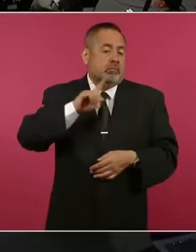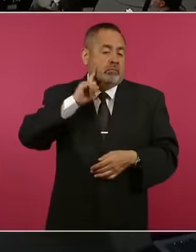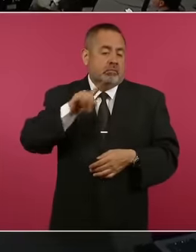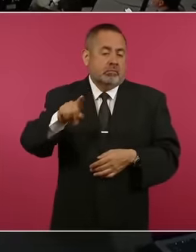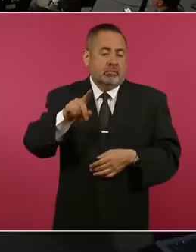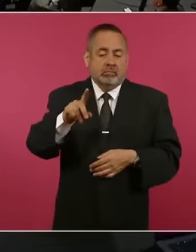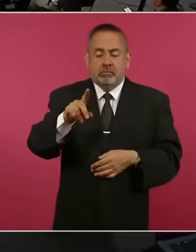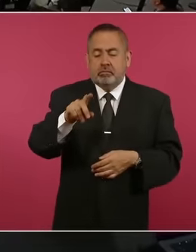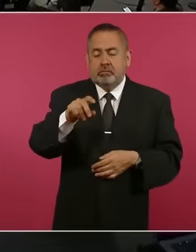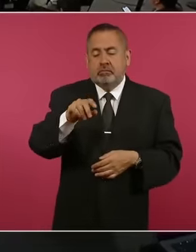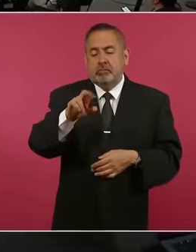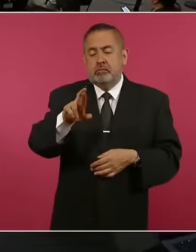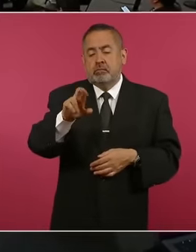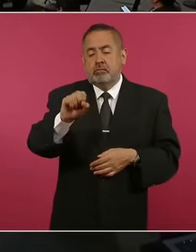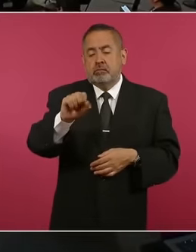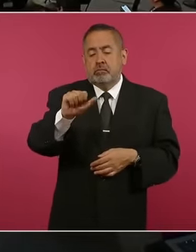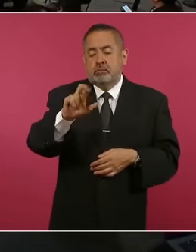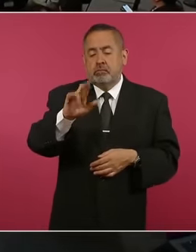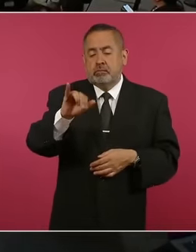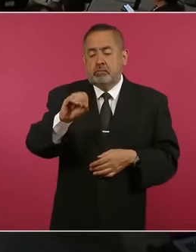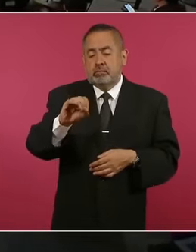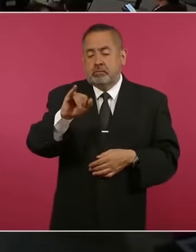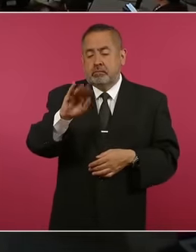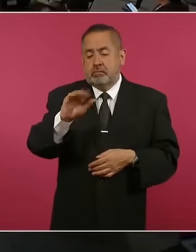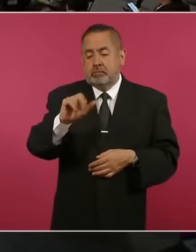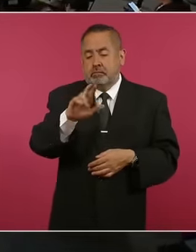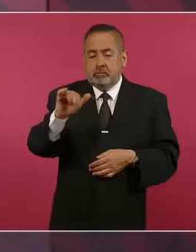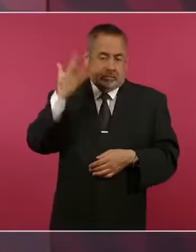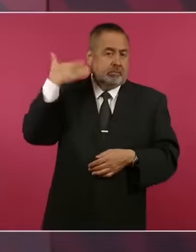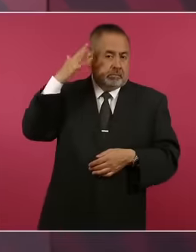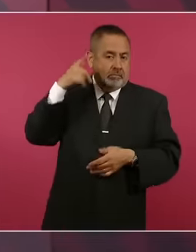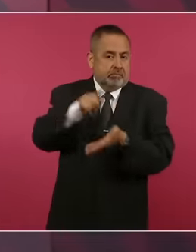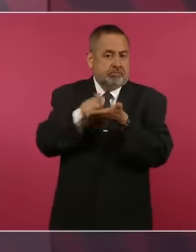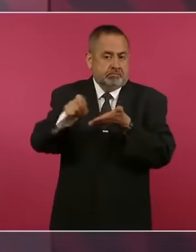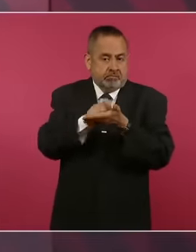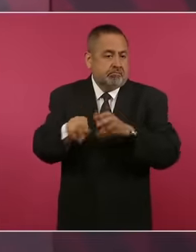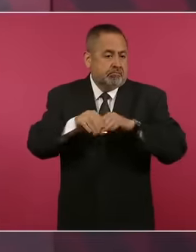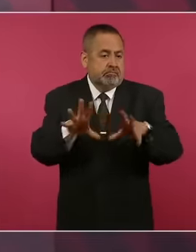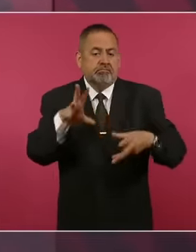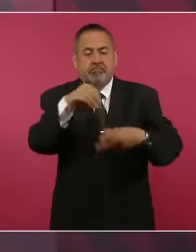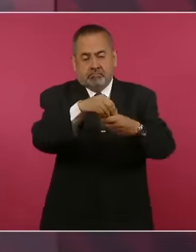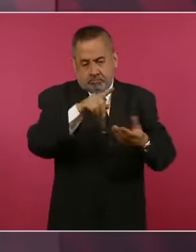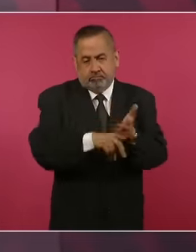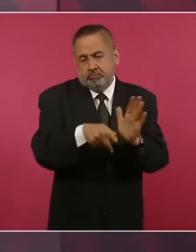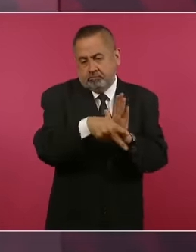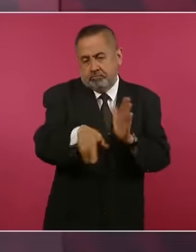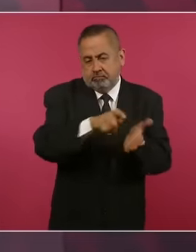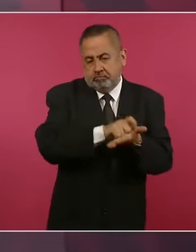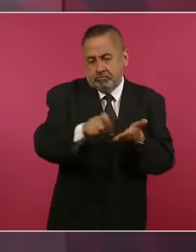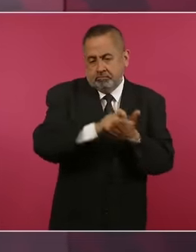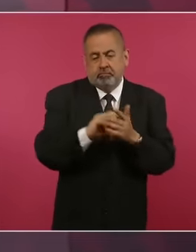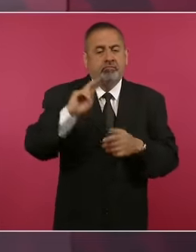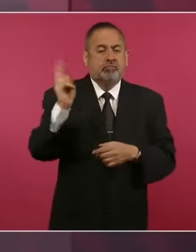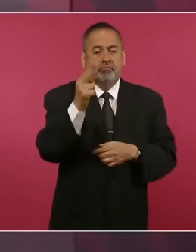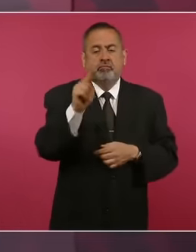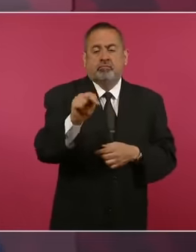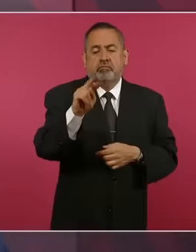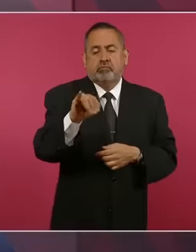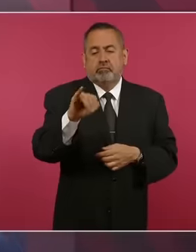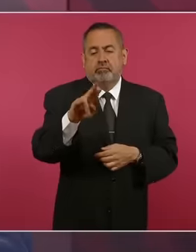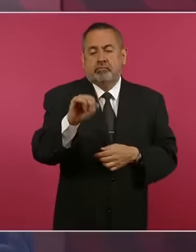escribía en el Universal y muchos otros,